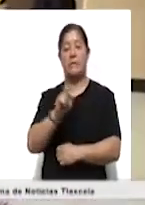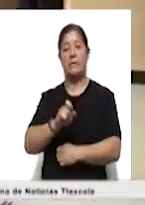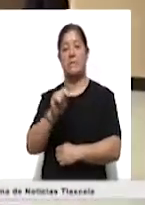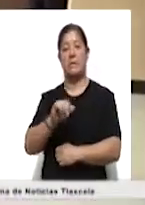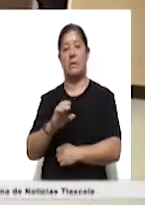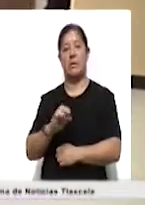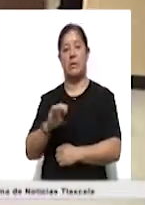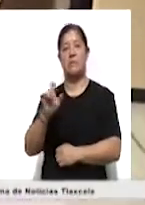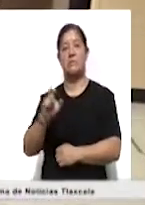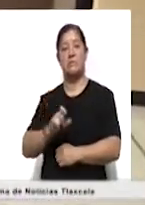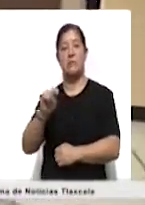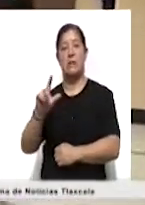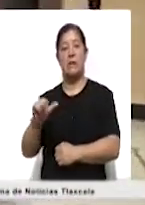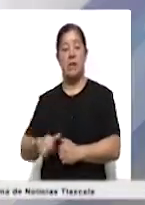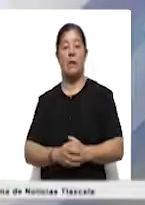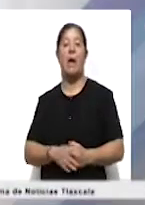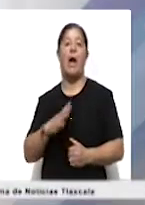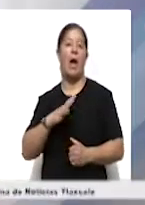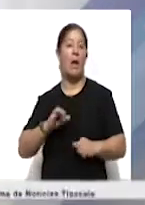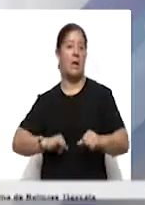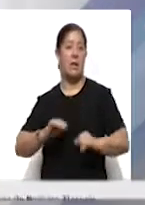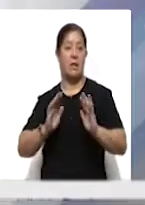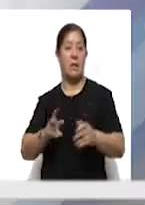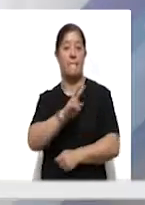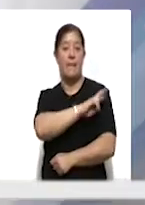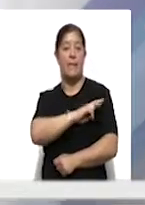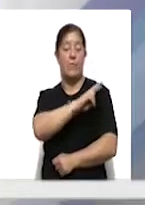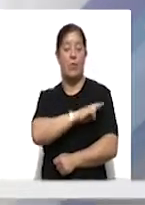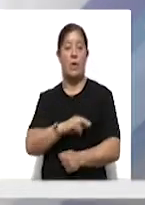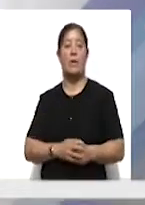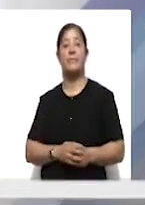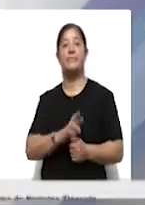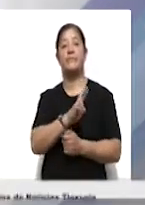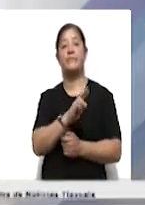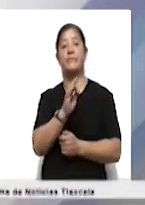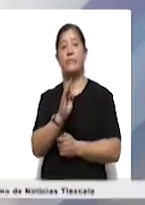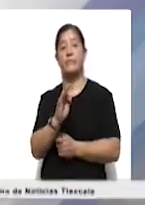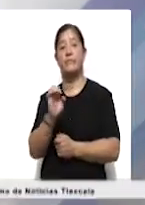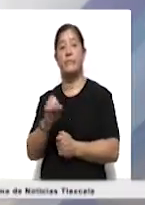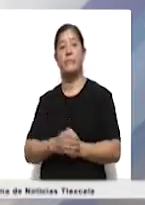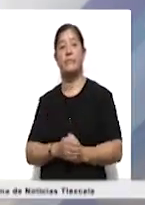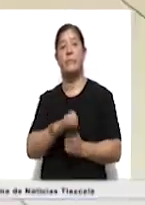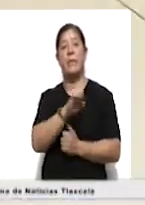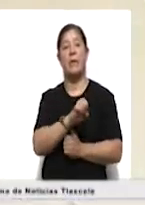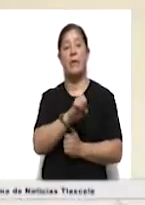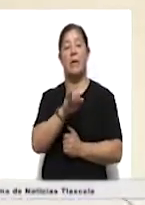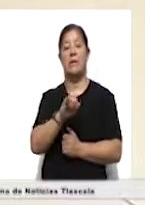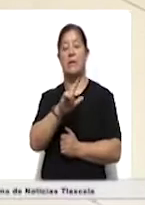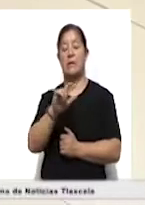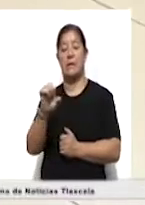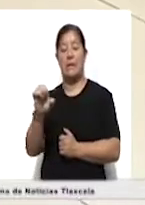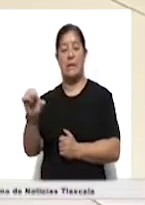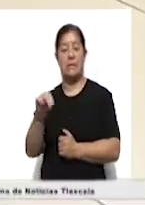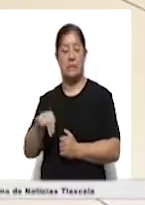reiniciaron sus actividades registrales. La vocal del Registro Federal de Electores, Eilín Sacaula Cárdenas, informó